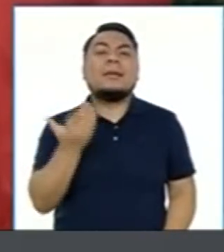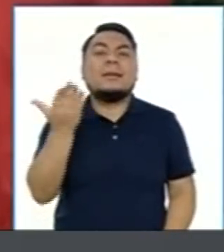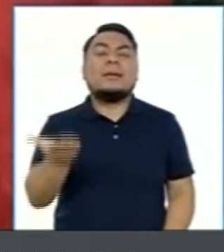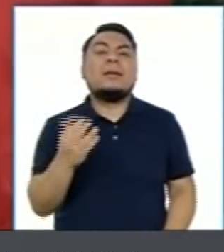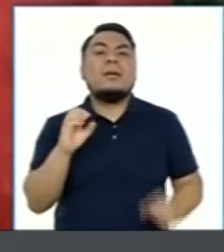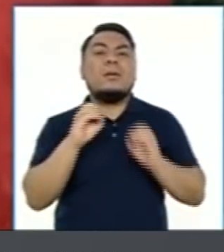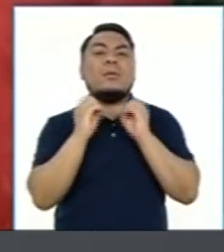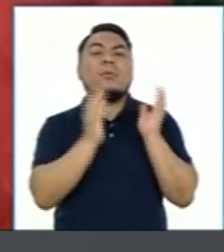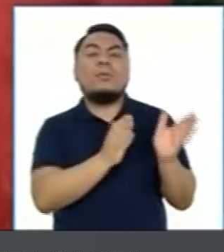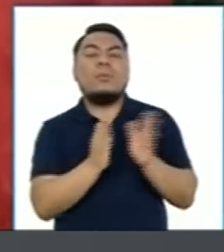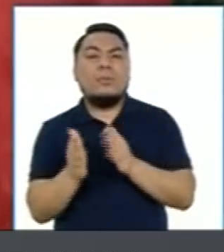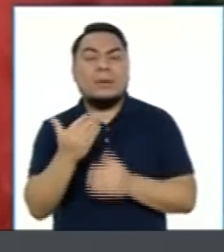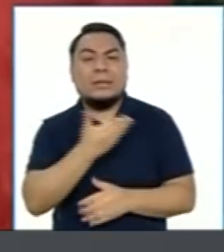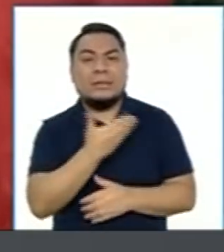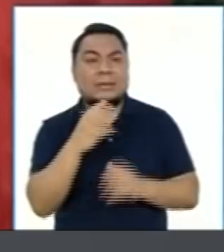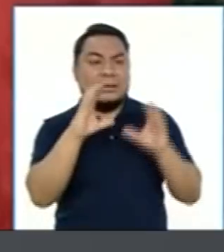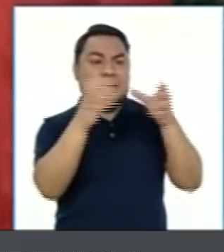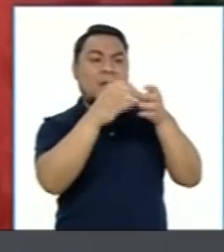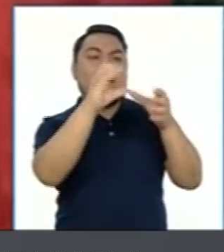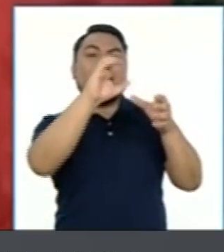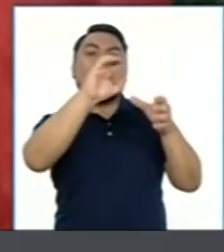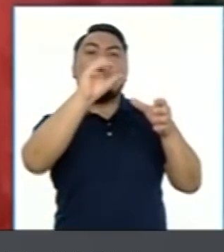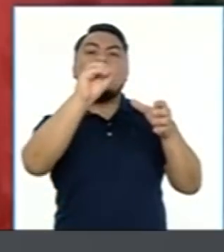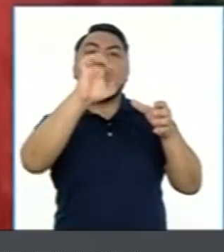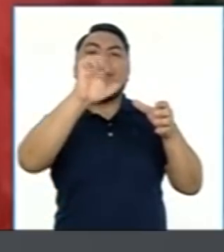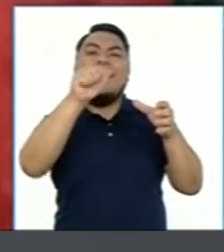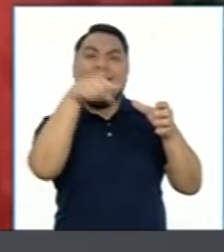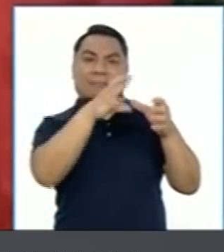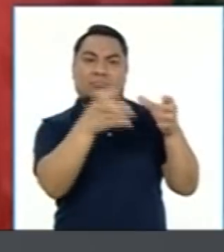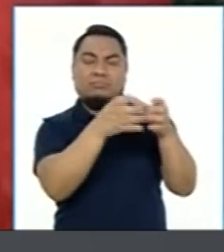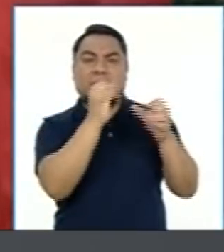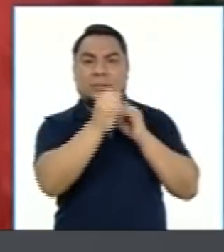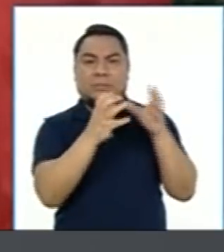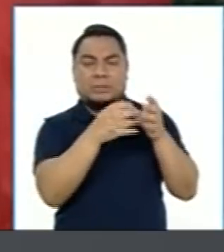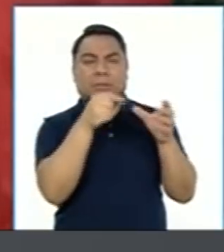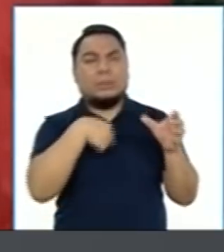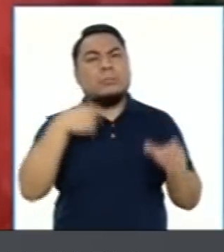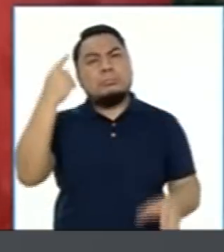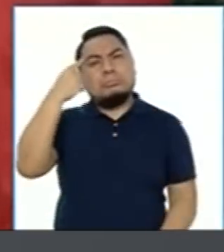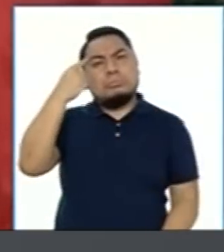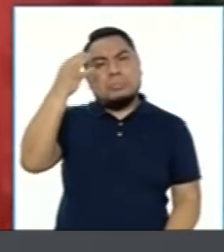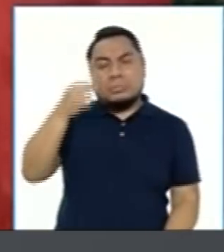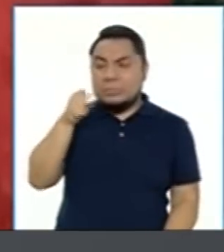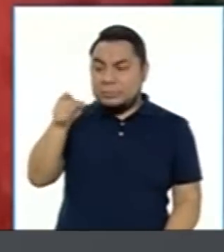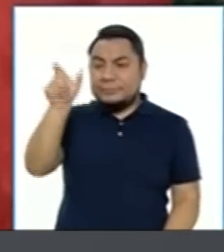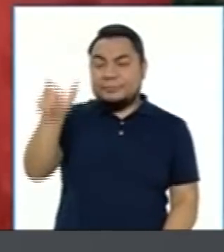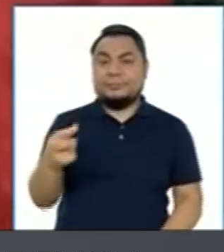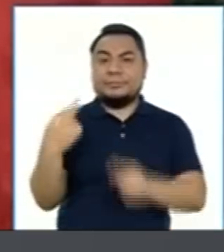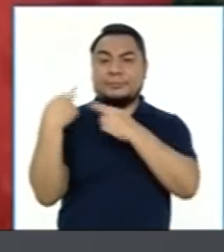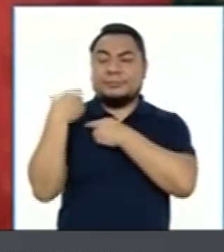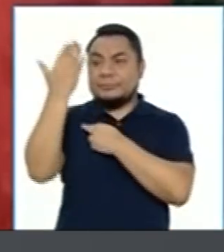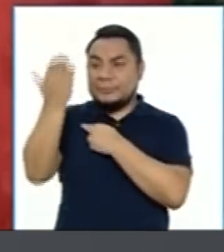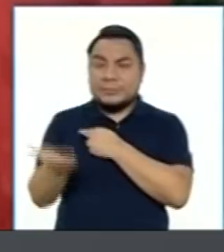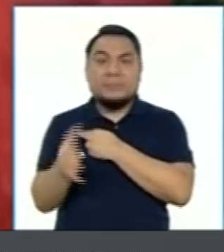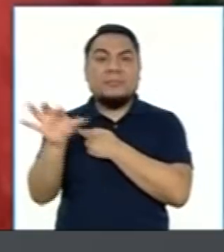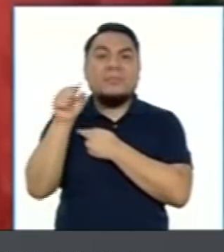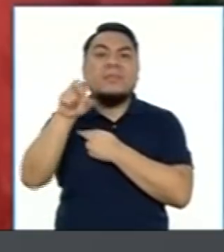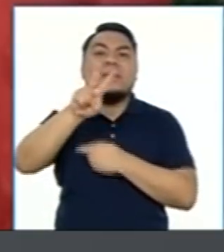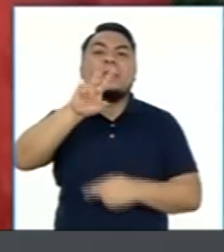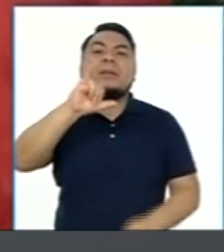de la Organización de Estados Americanos, la VEA, es que he dispuesto de que el representante sea